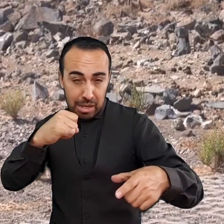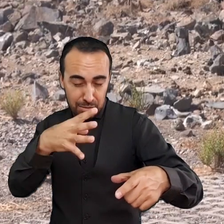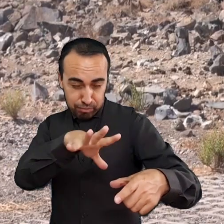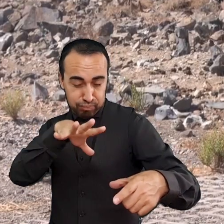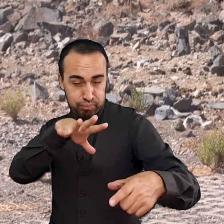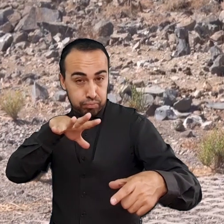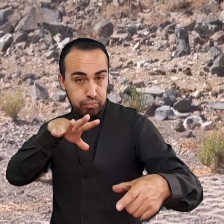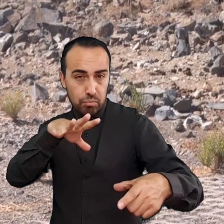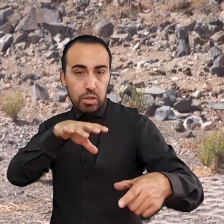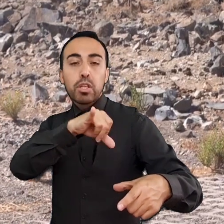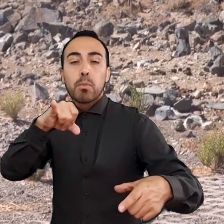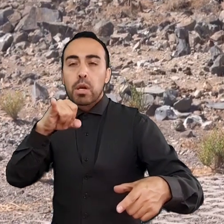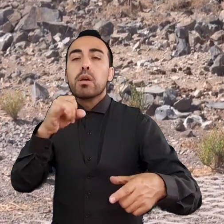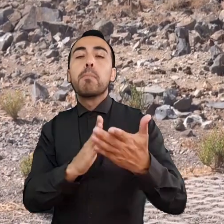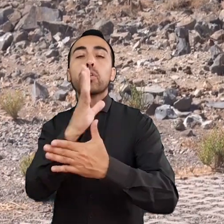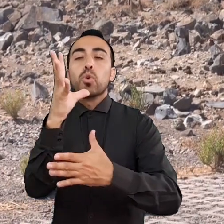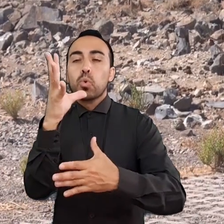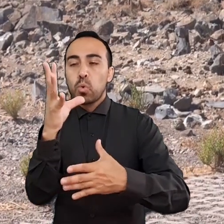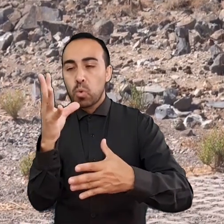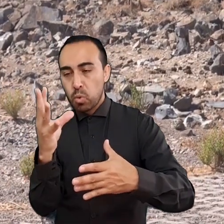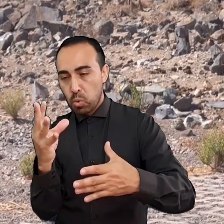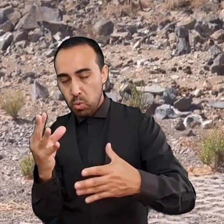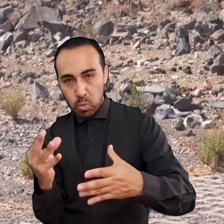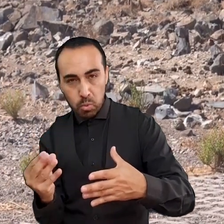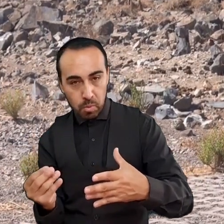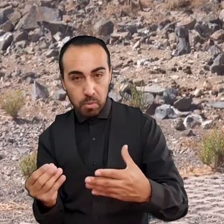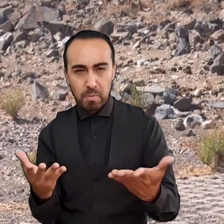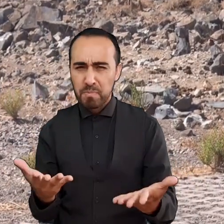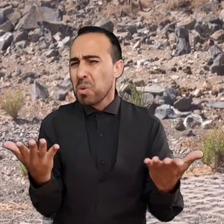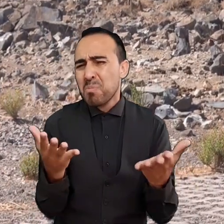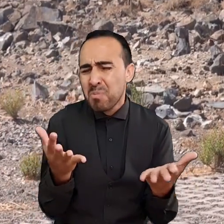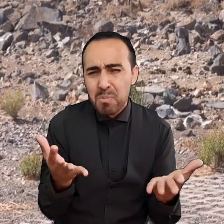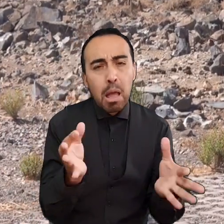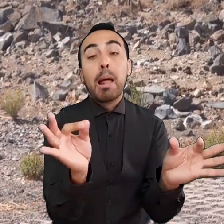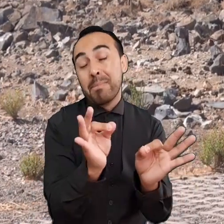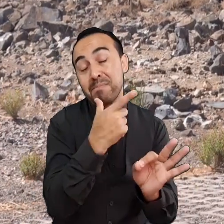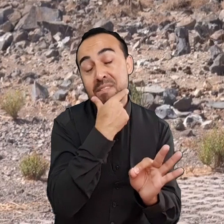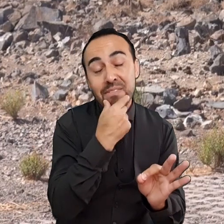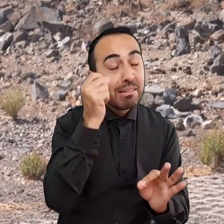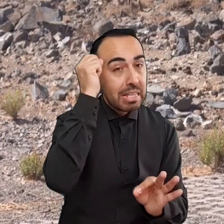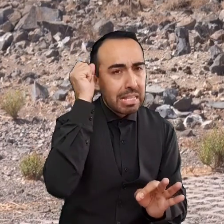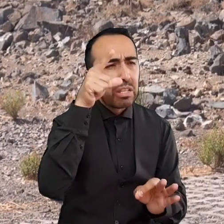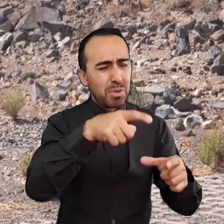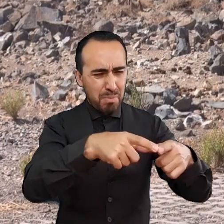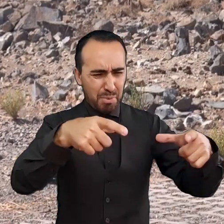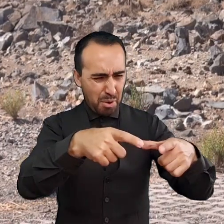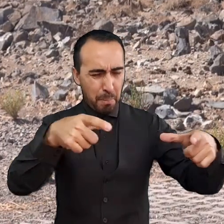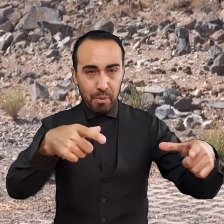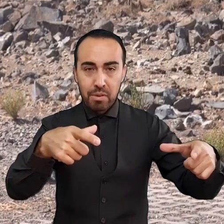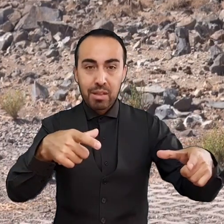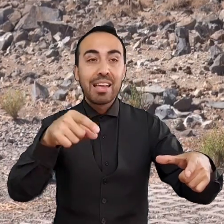estos anillos es que la luz de la supernova es reprocesada en material que se encuentra a cierta distancia